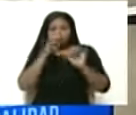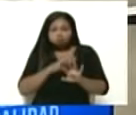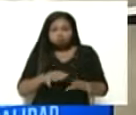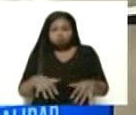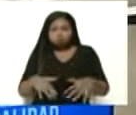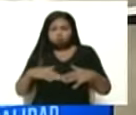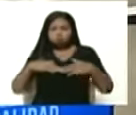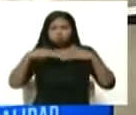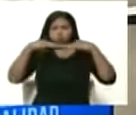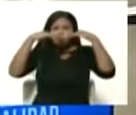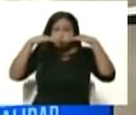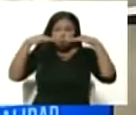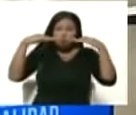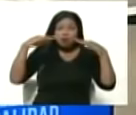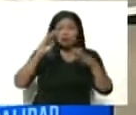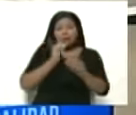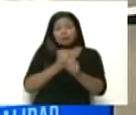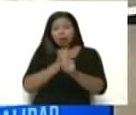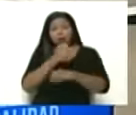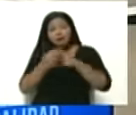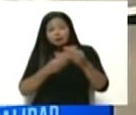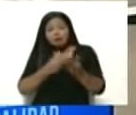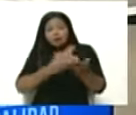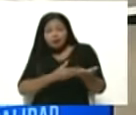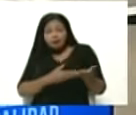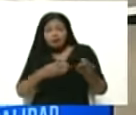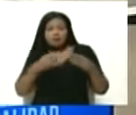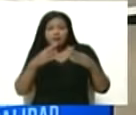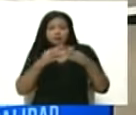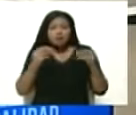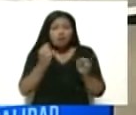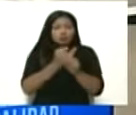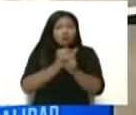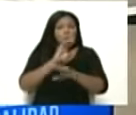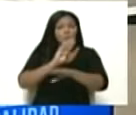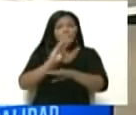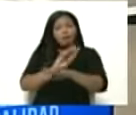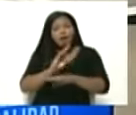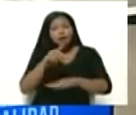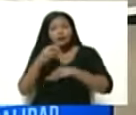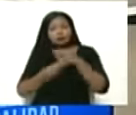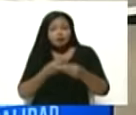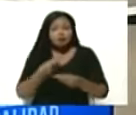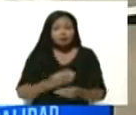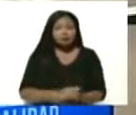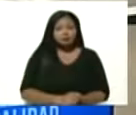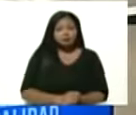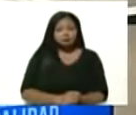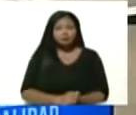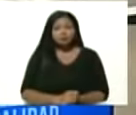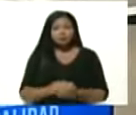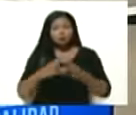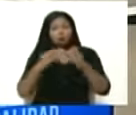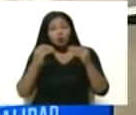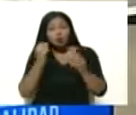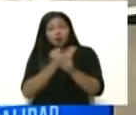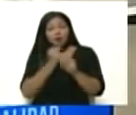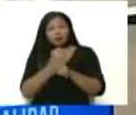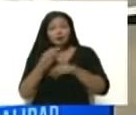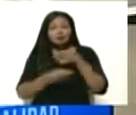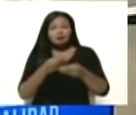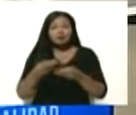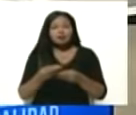trabajo preventivo que se hace. Si no fuera por el trabajo de protección civil y el trabajo que hacen los bomberos,